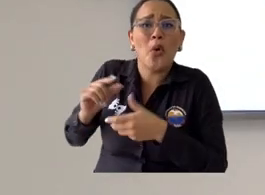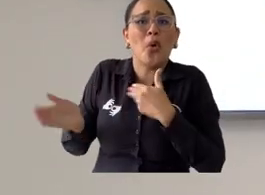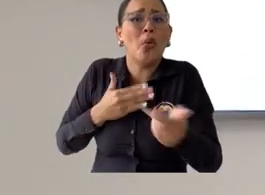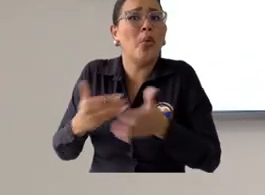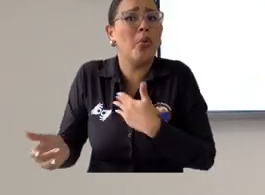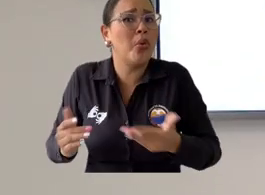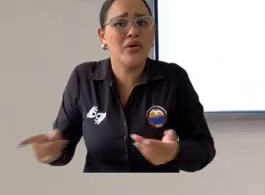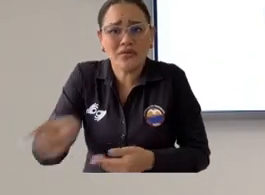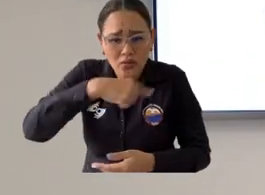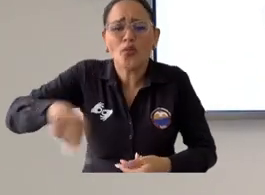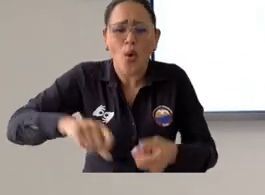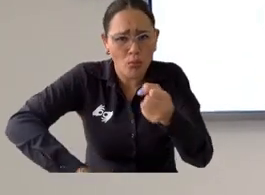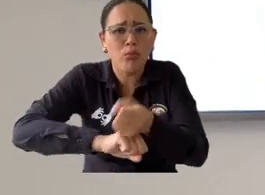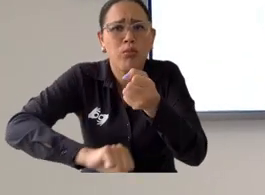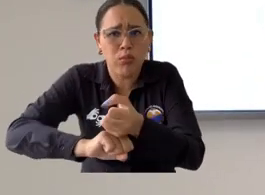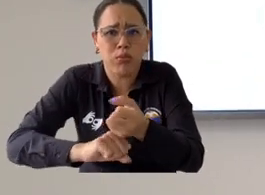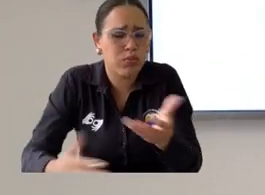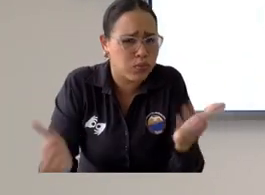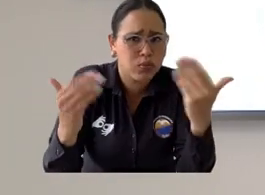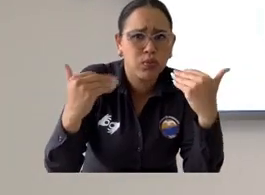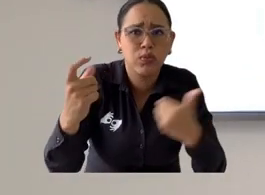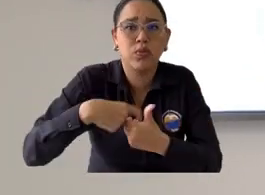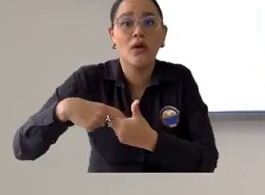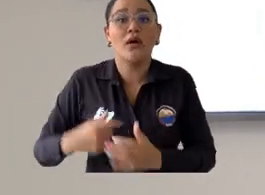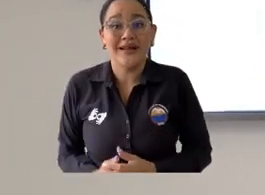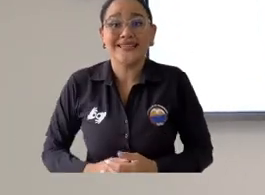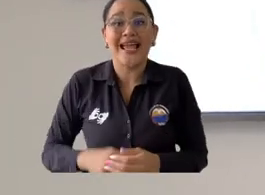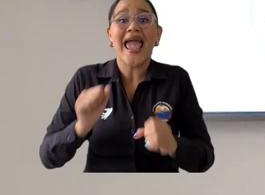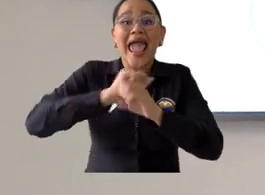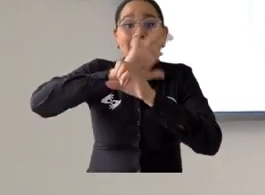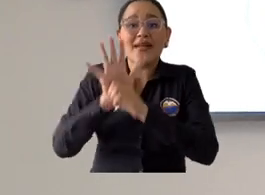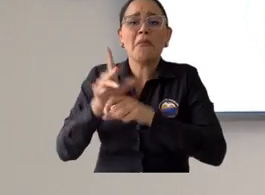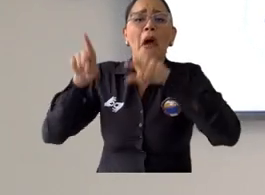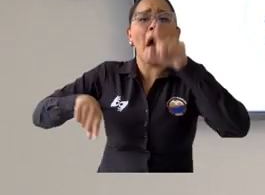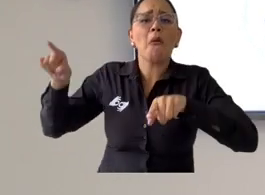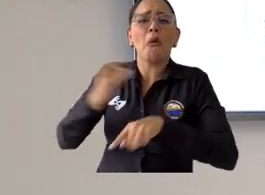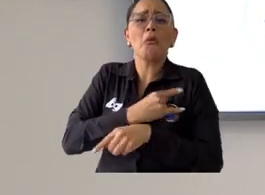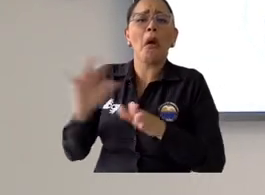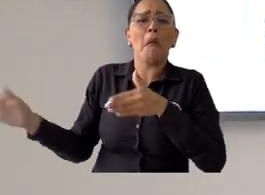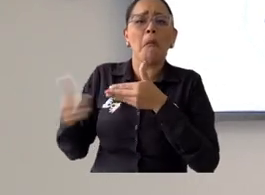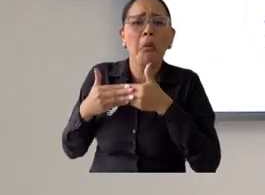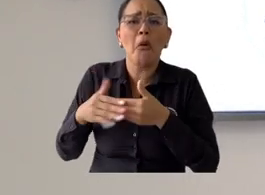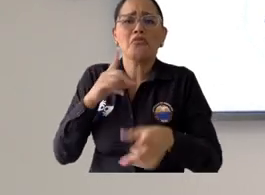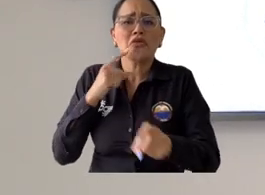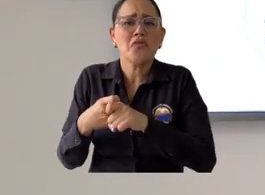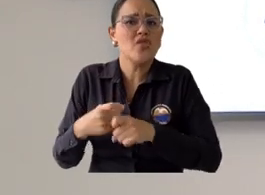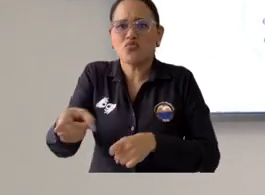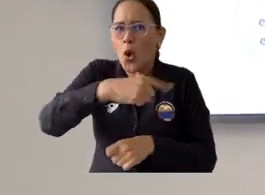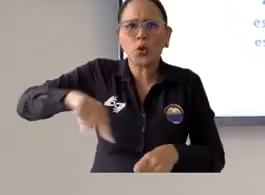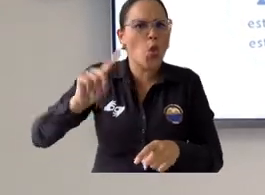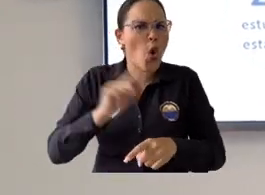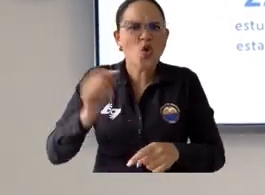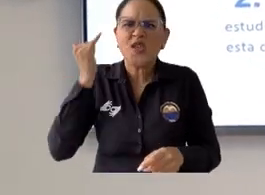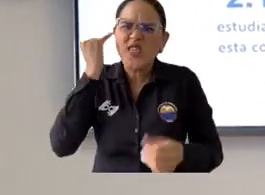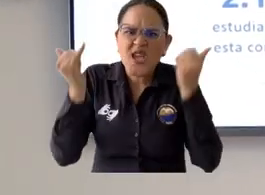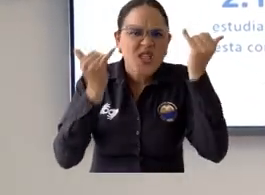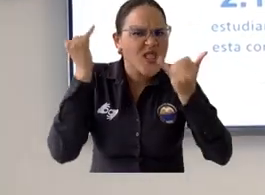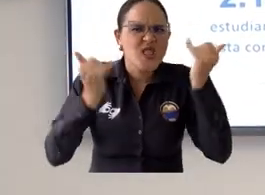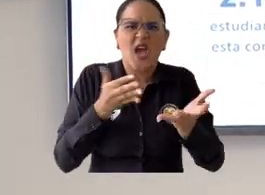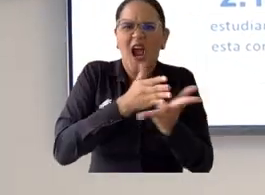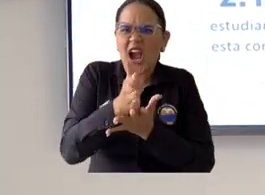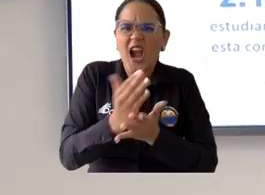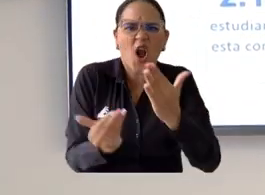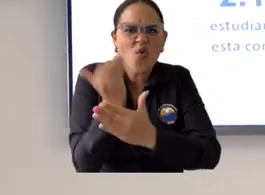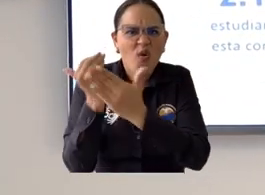universidades disminuyeron su tamaño nosotros aumentamos creamos nuevos programas hemos consolidado programas de apoyo para madres cabezas de familia para las comunidades